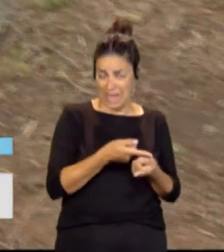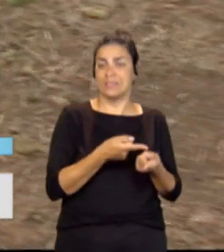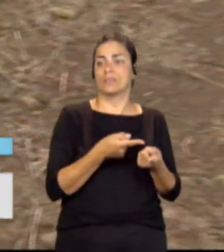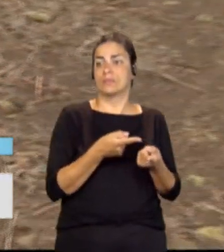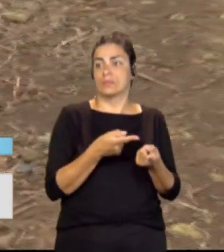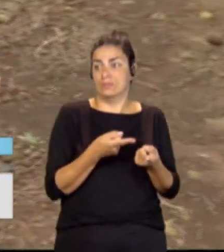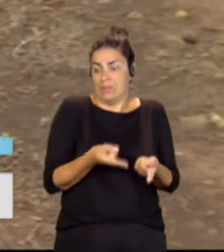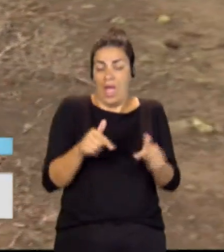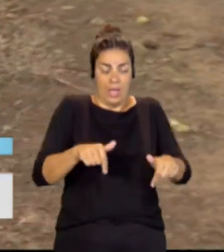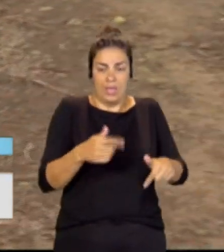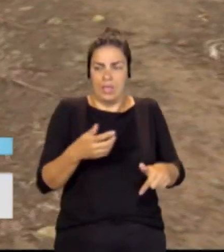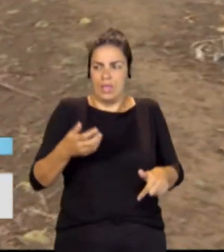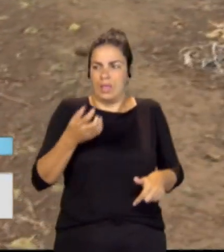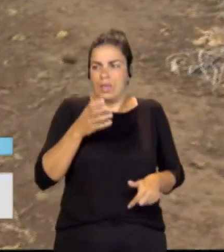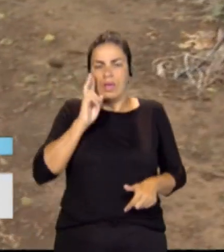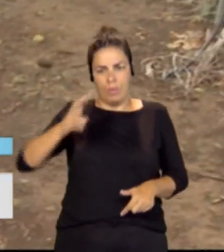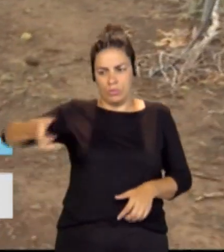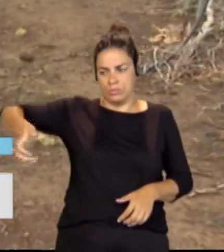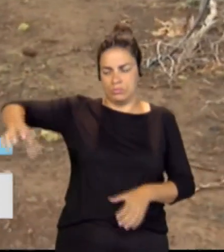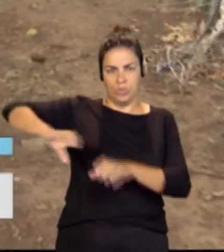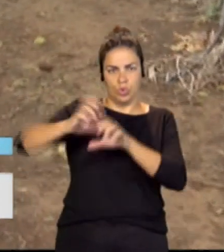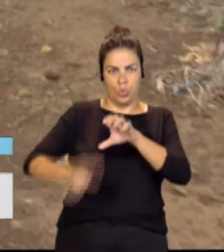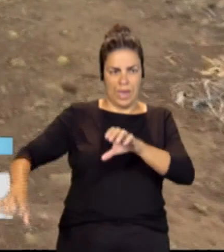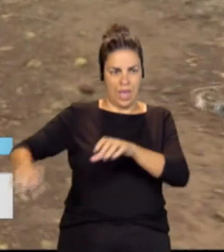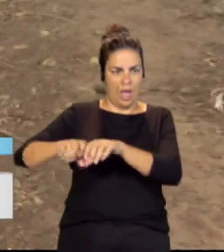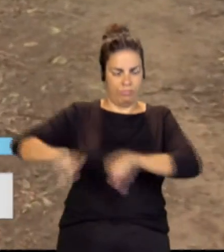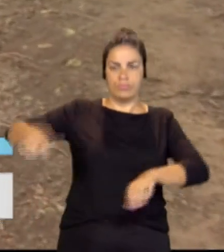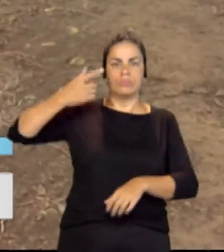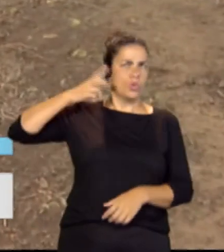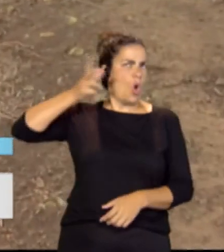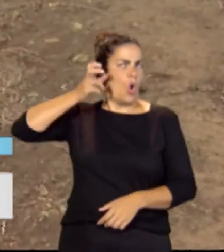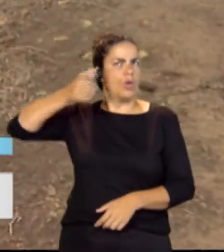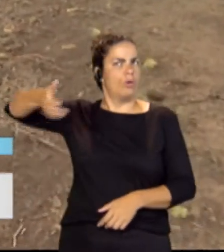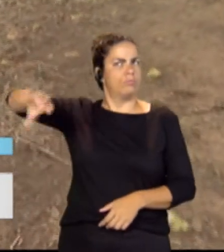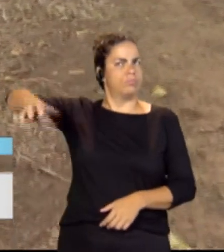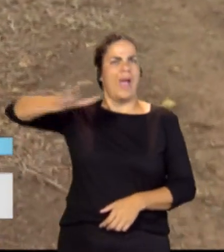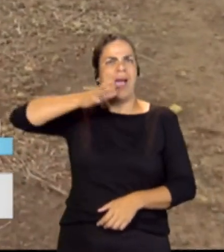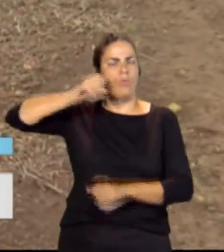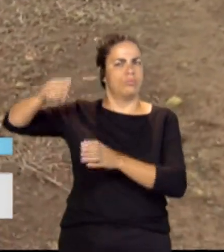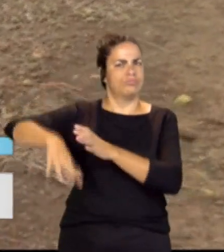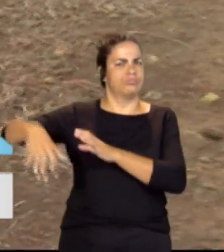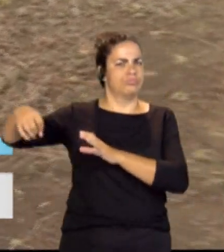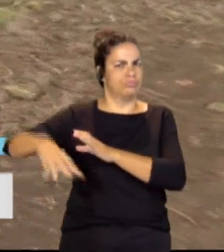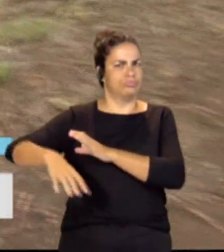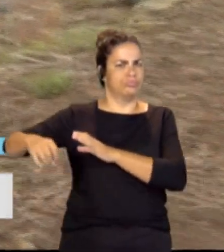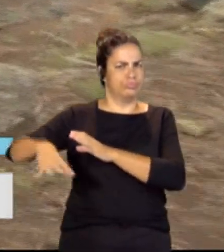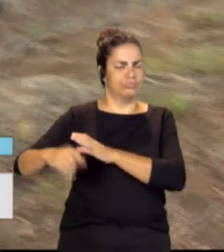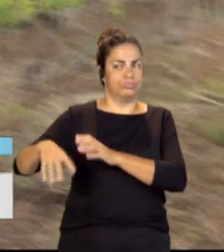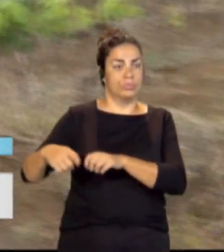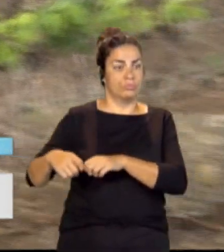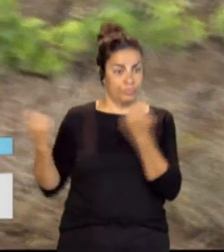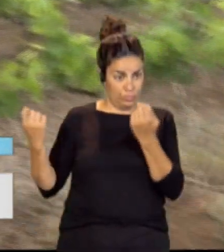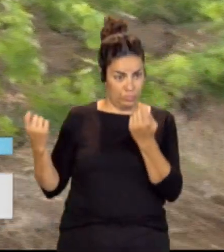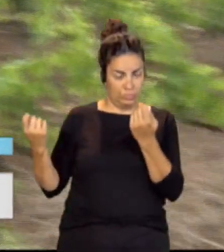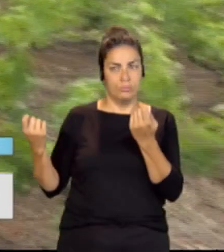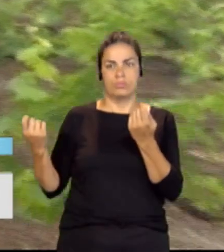aquí mismo tenemos un chorro de agua saliendo de una tubería, aquí al lado. La estoy oyendo. O sea, es increíble. Perfecto, pues muchas gracias por